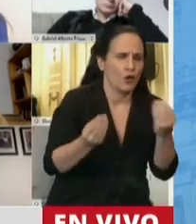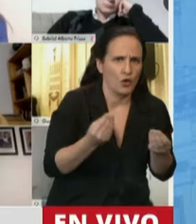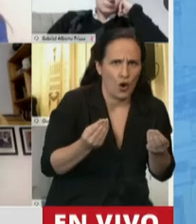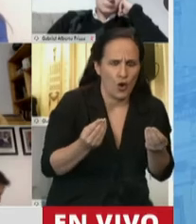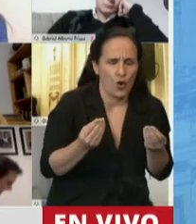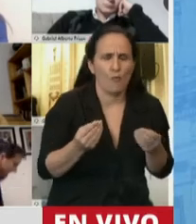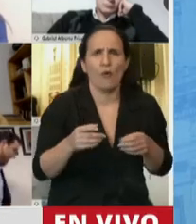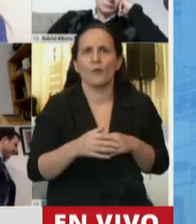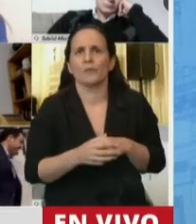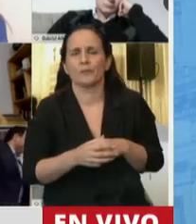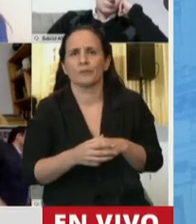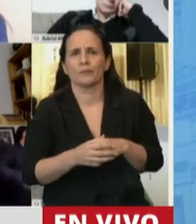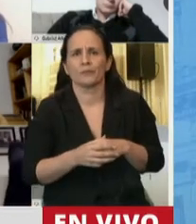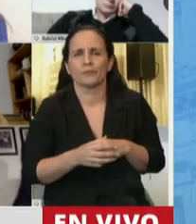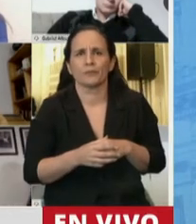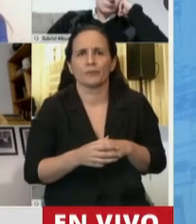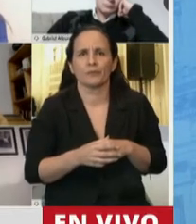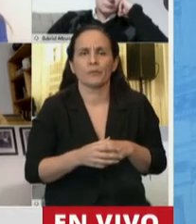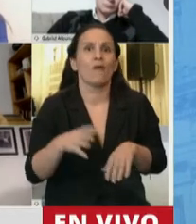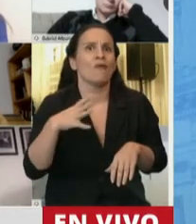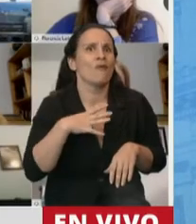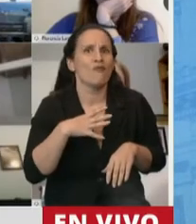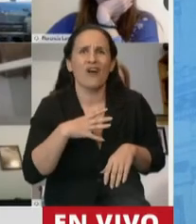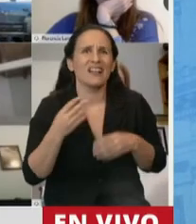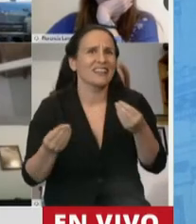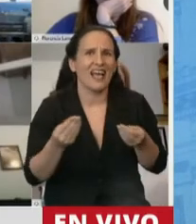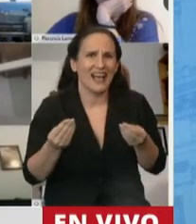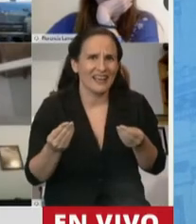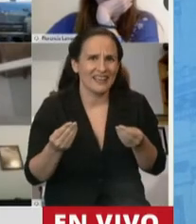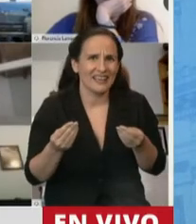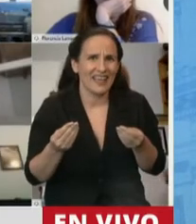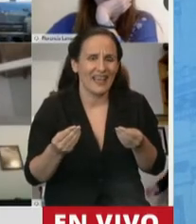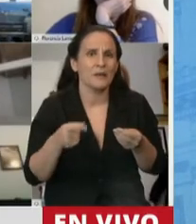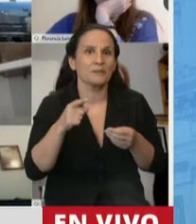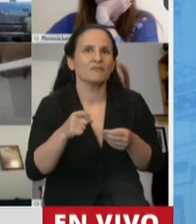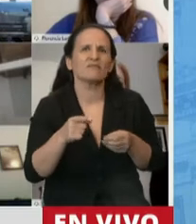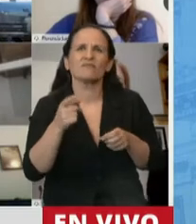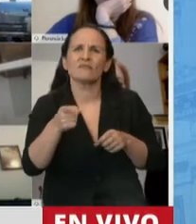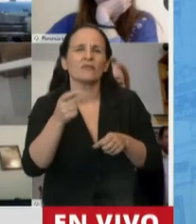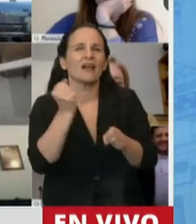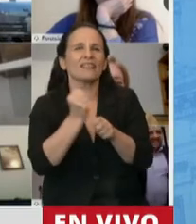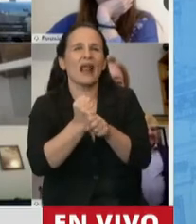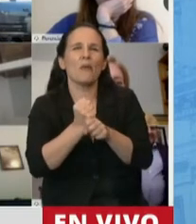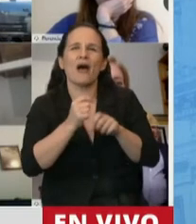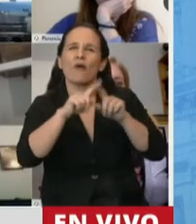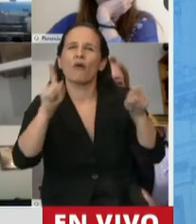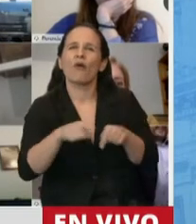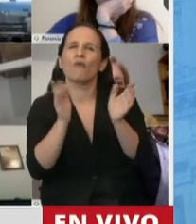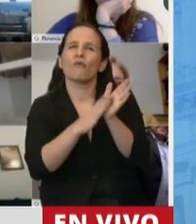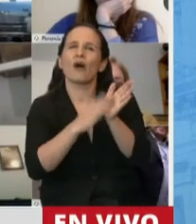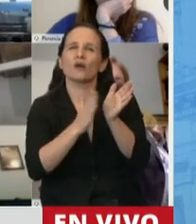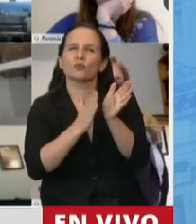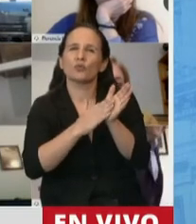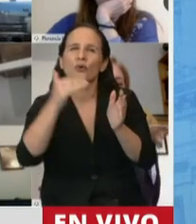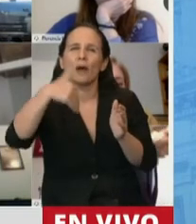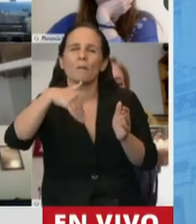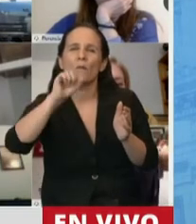claramente la modalidad o el uso del fraude laboral del monotributo, también una modalidad que se